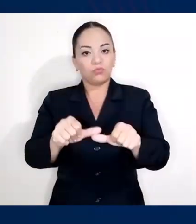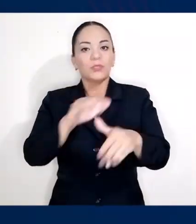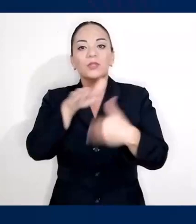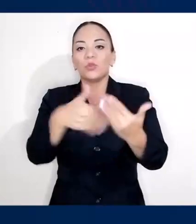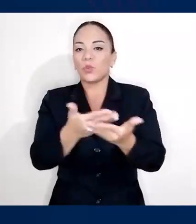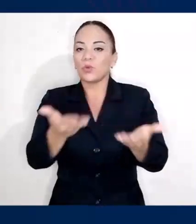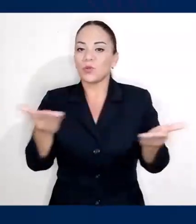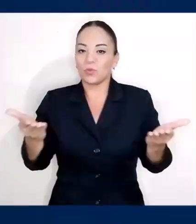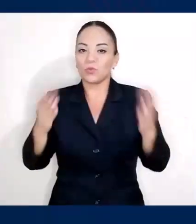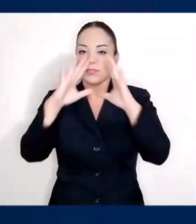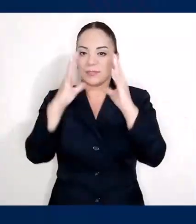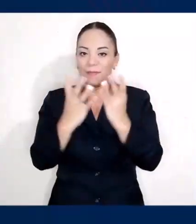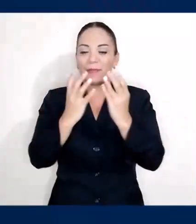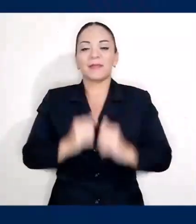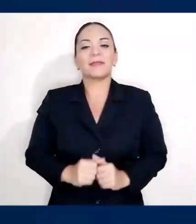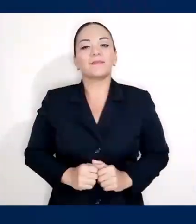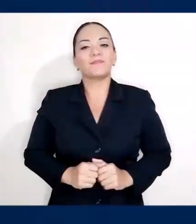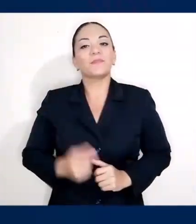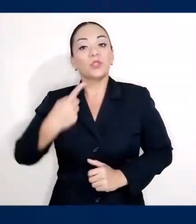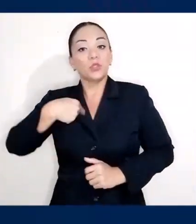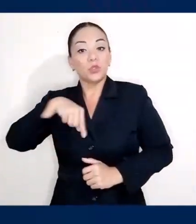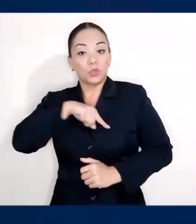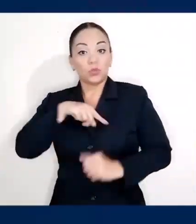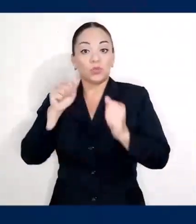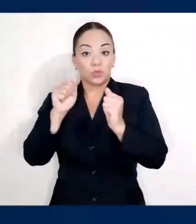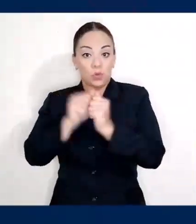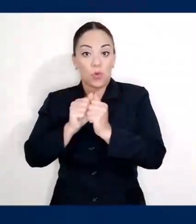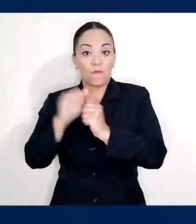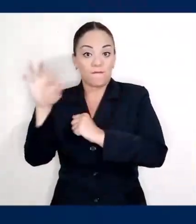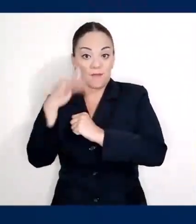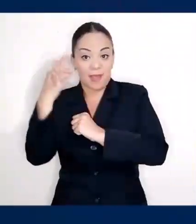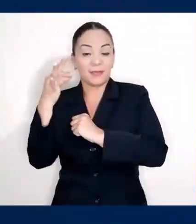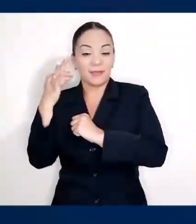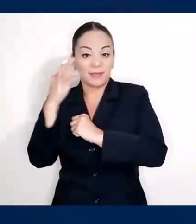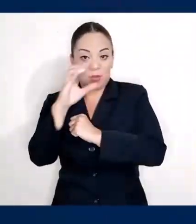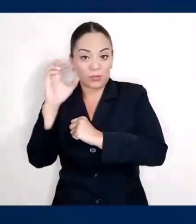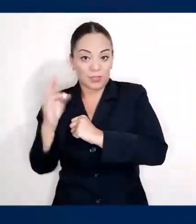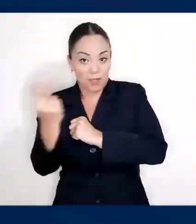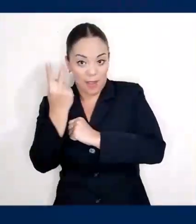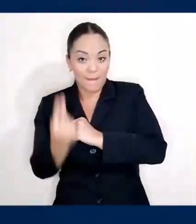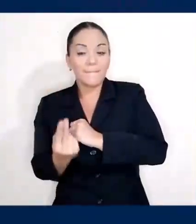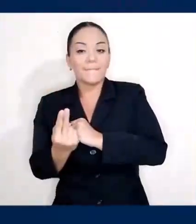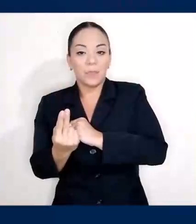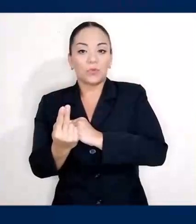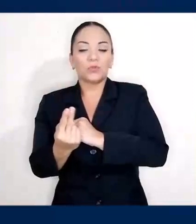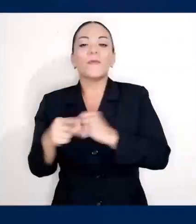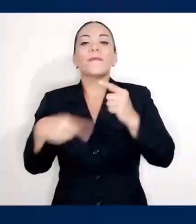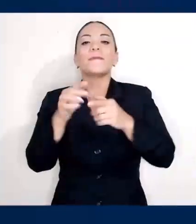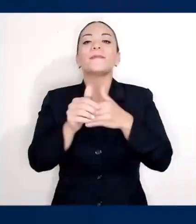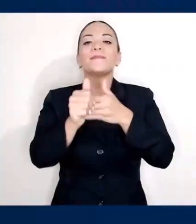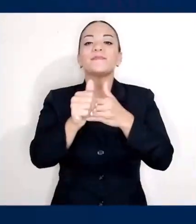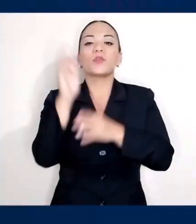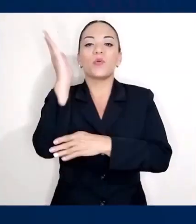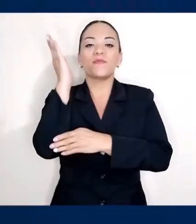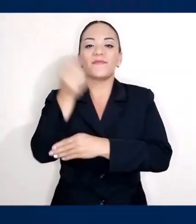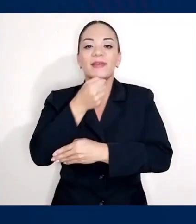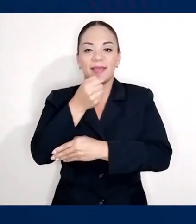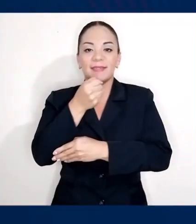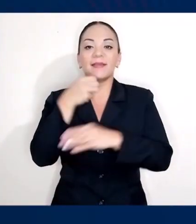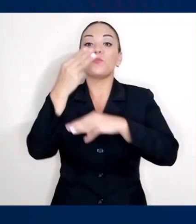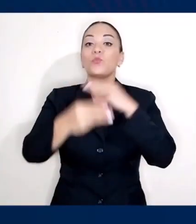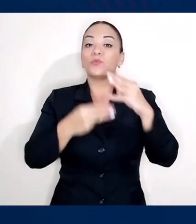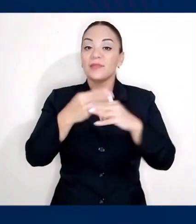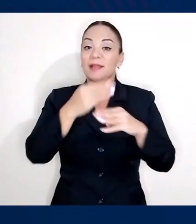de nuestro planeta. Por eso, junto con Francia, seremos anfitriones de la Conferencia Mundial del